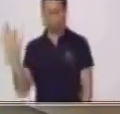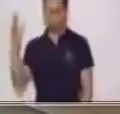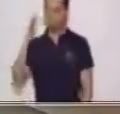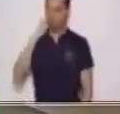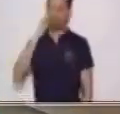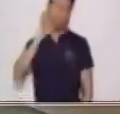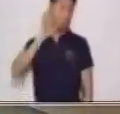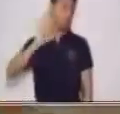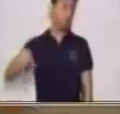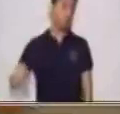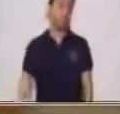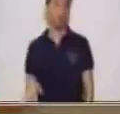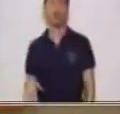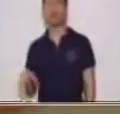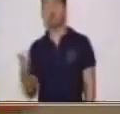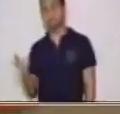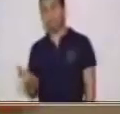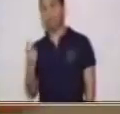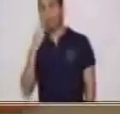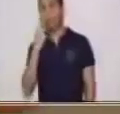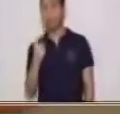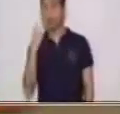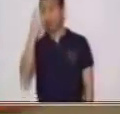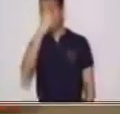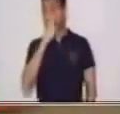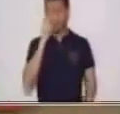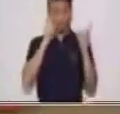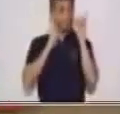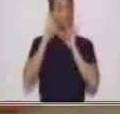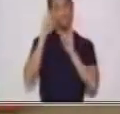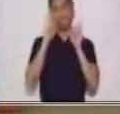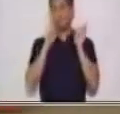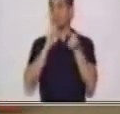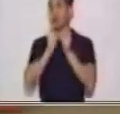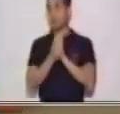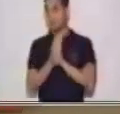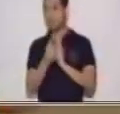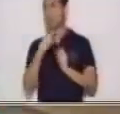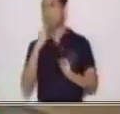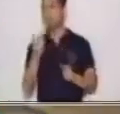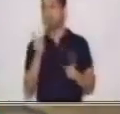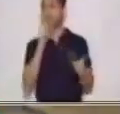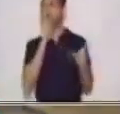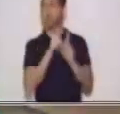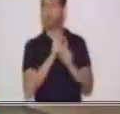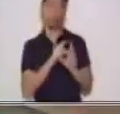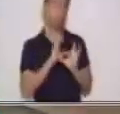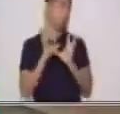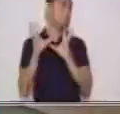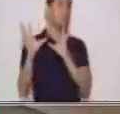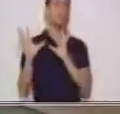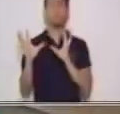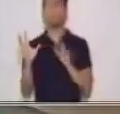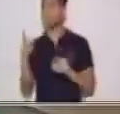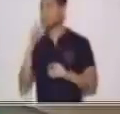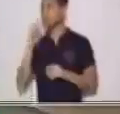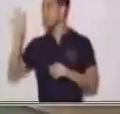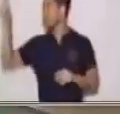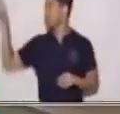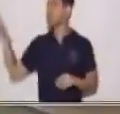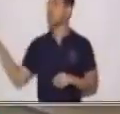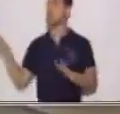y el tono de voz también va a cambiar. Ahora vamos a identificar estos ejemplos